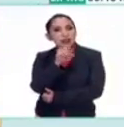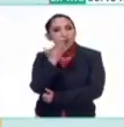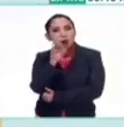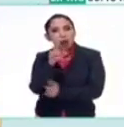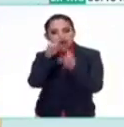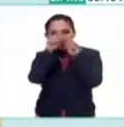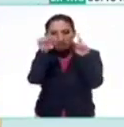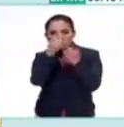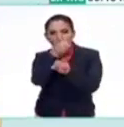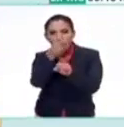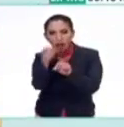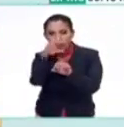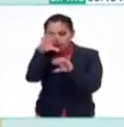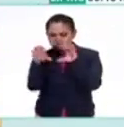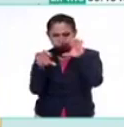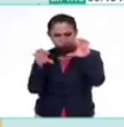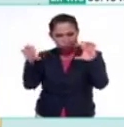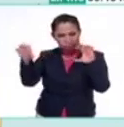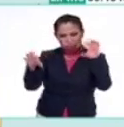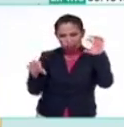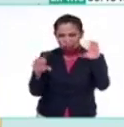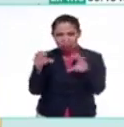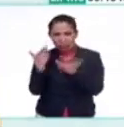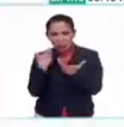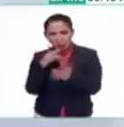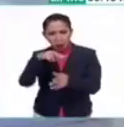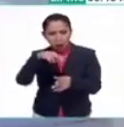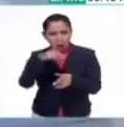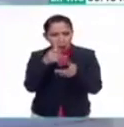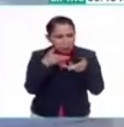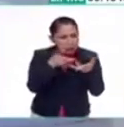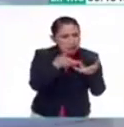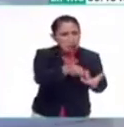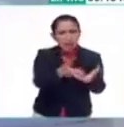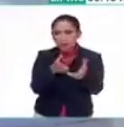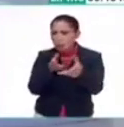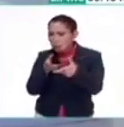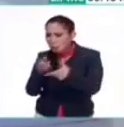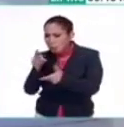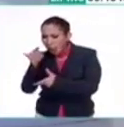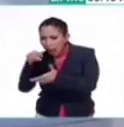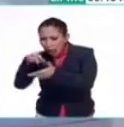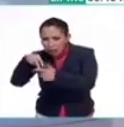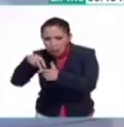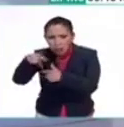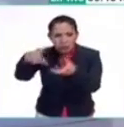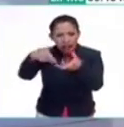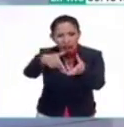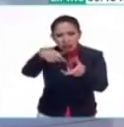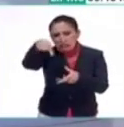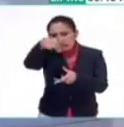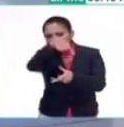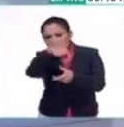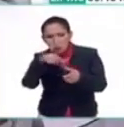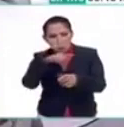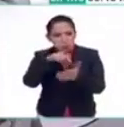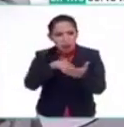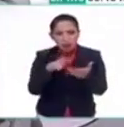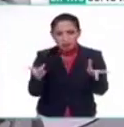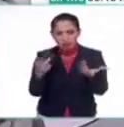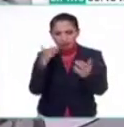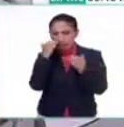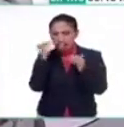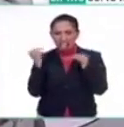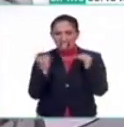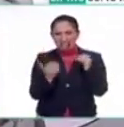Cantona tiene una serie de patios, de pasadizos, de calles, calles, pero